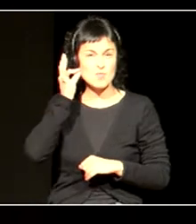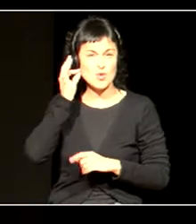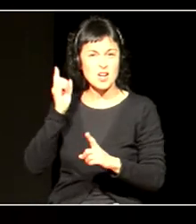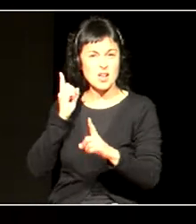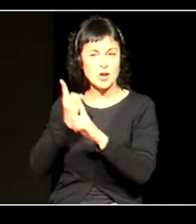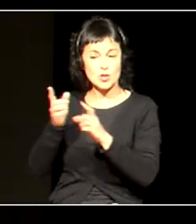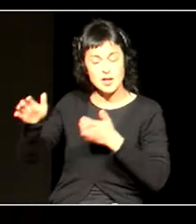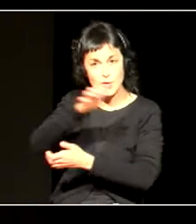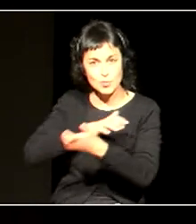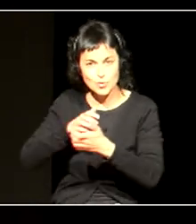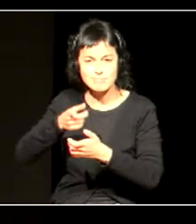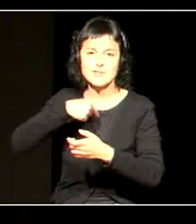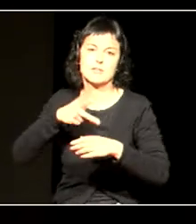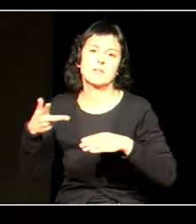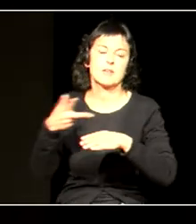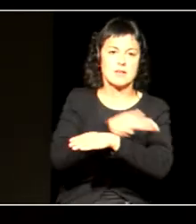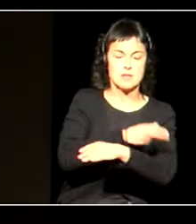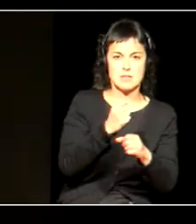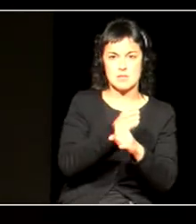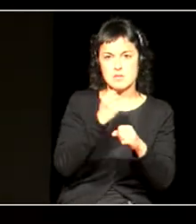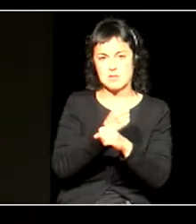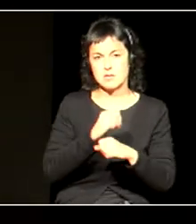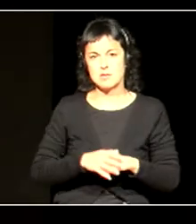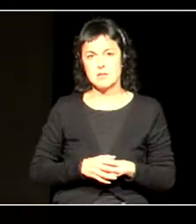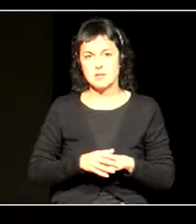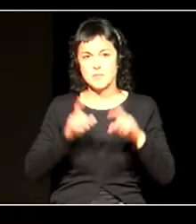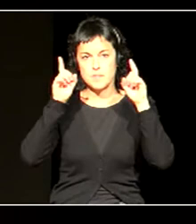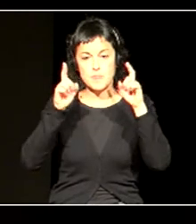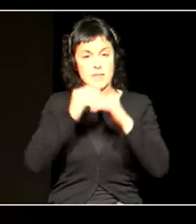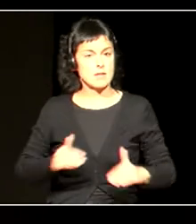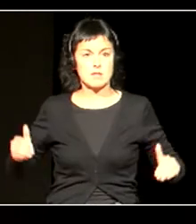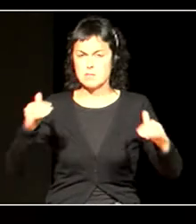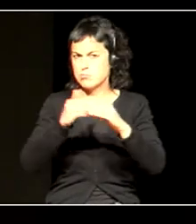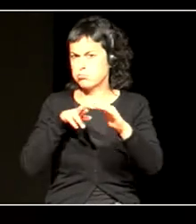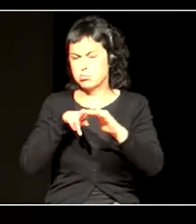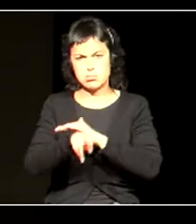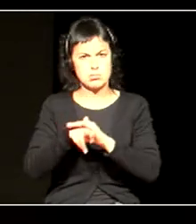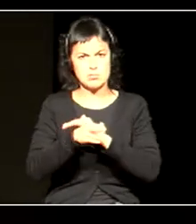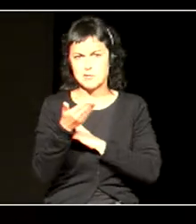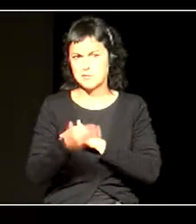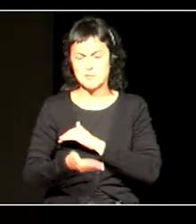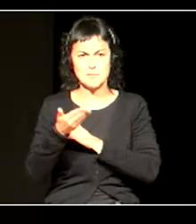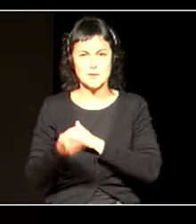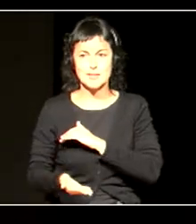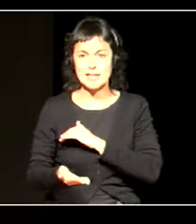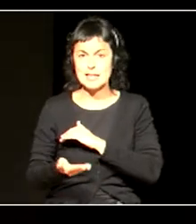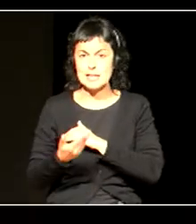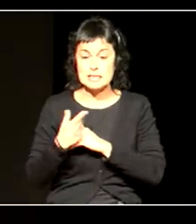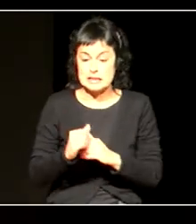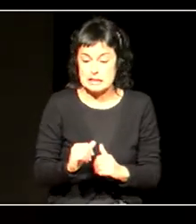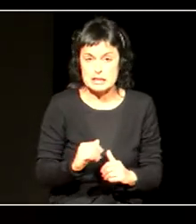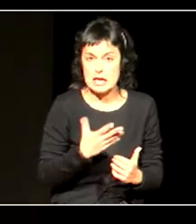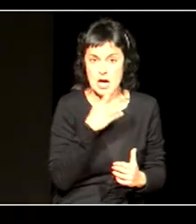prebentzioa lantzen dugu. Eskidatza, tresna esin obea da gure ustez, gazte-gazte tatik emakumen